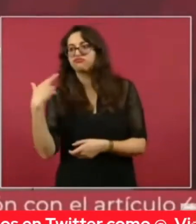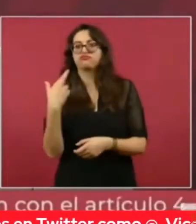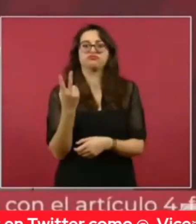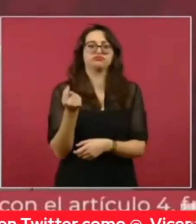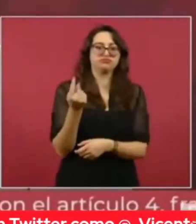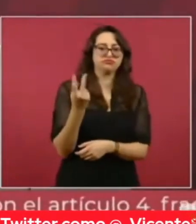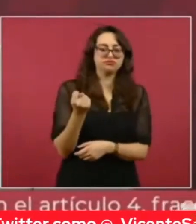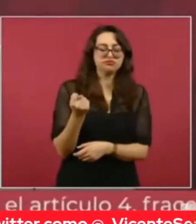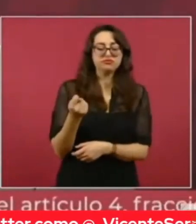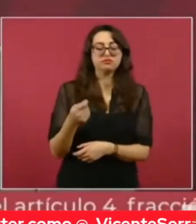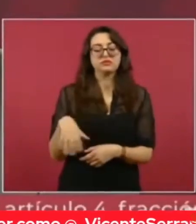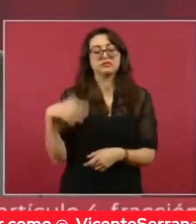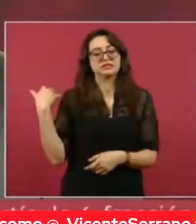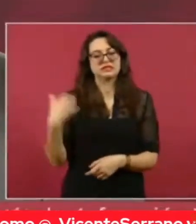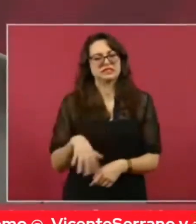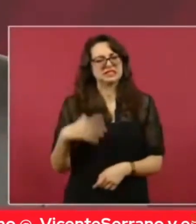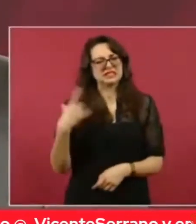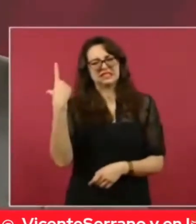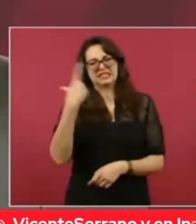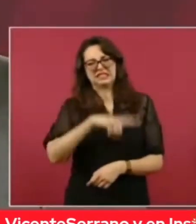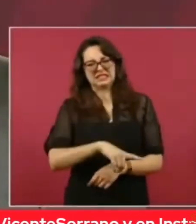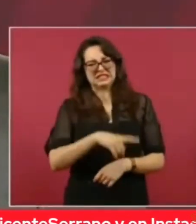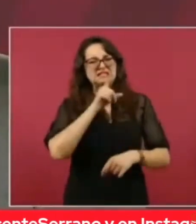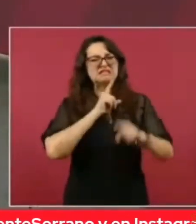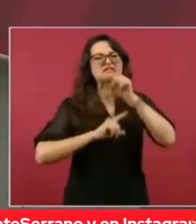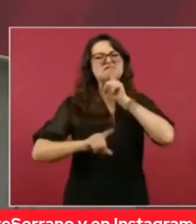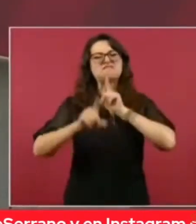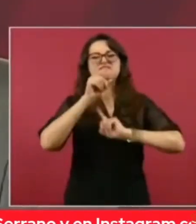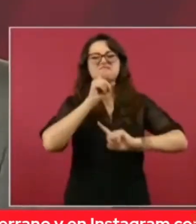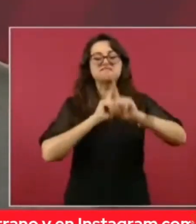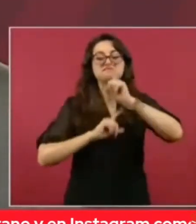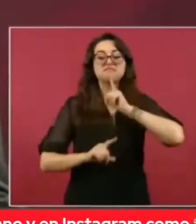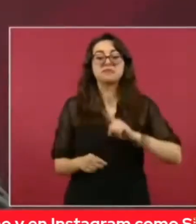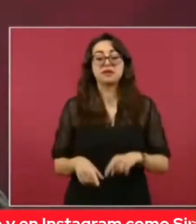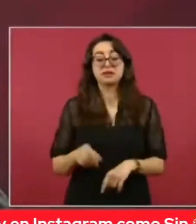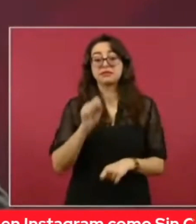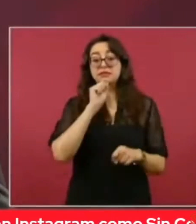y también robots